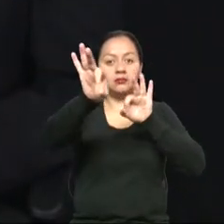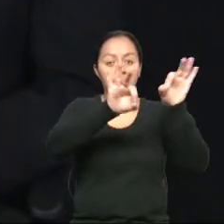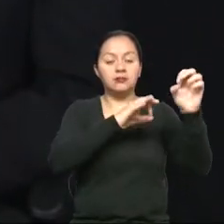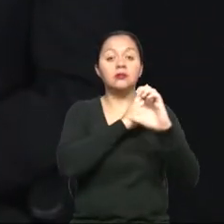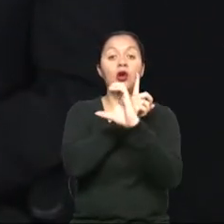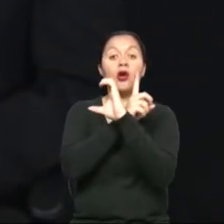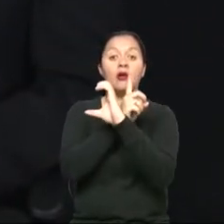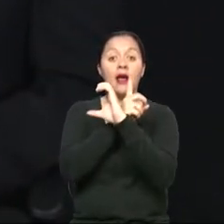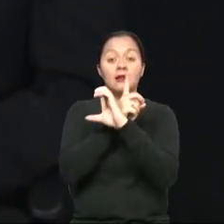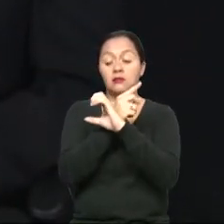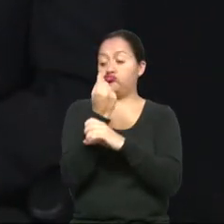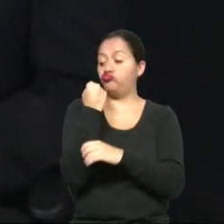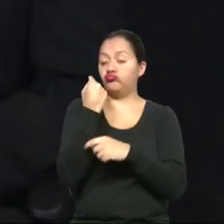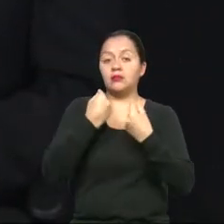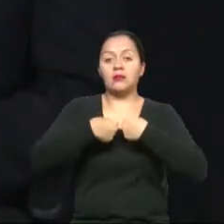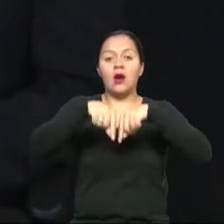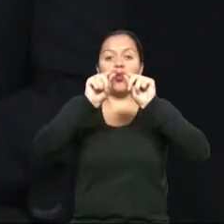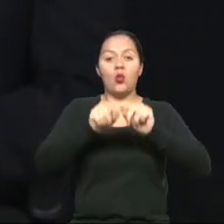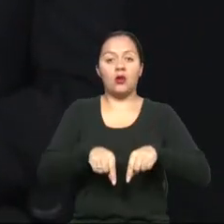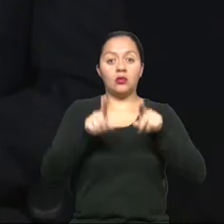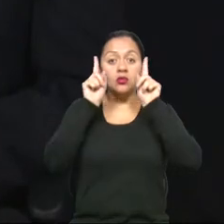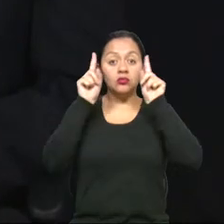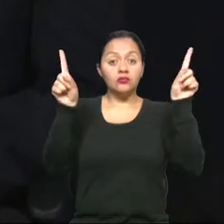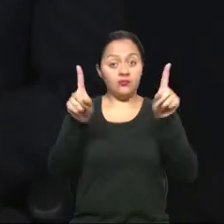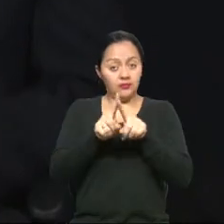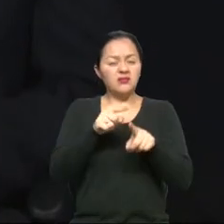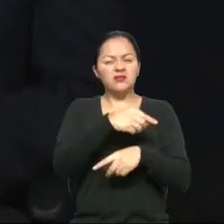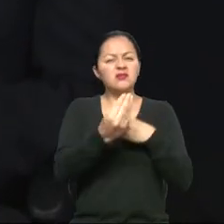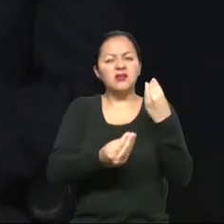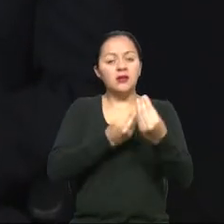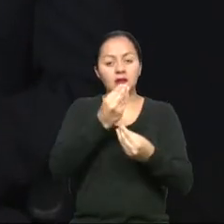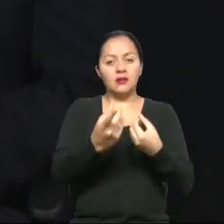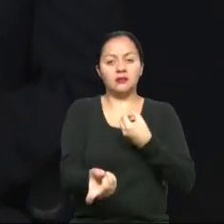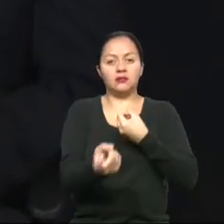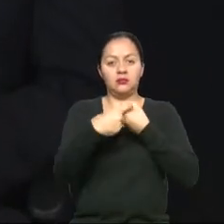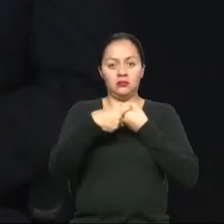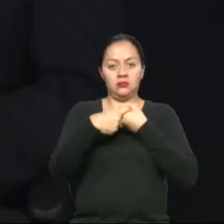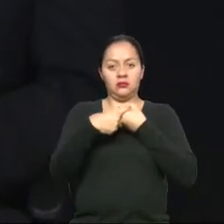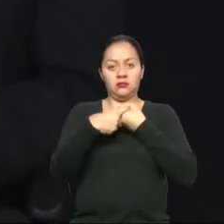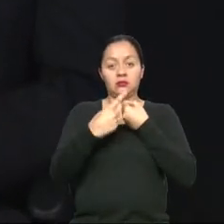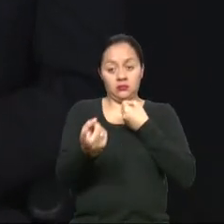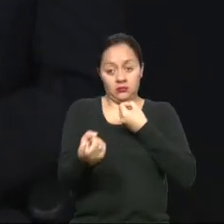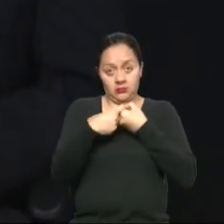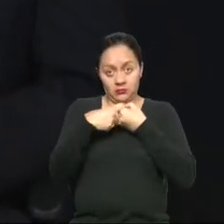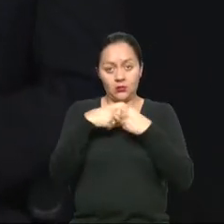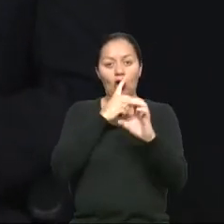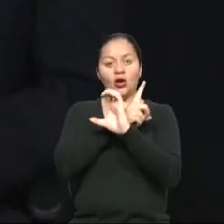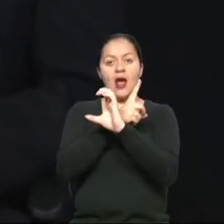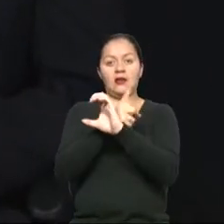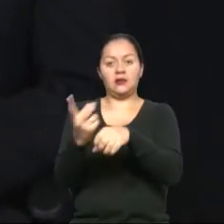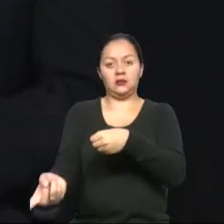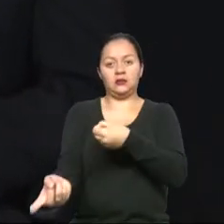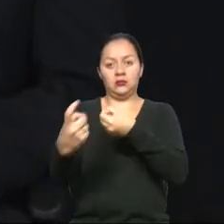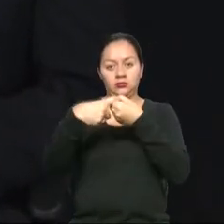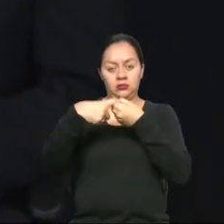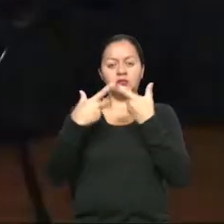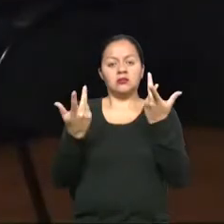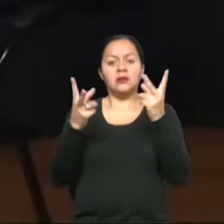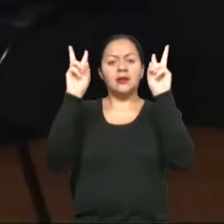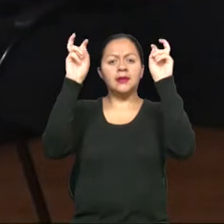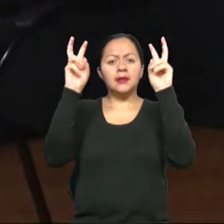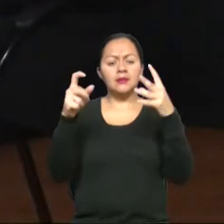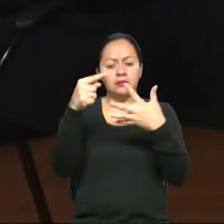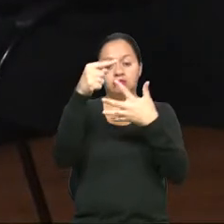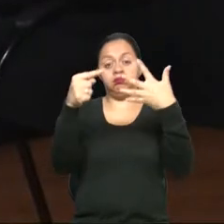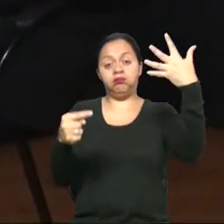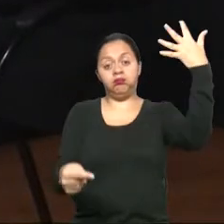firmado un convenio en el cual queremos con el CONADIS que sean parte de nuestra red de normalización. ¿Por qué? Porque hay muchos temas que se están